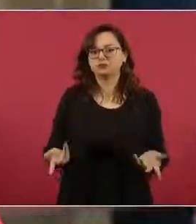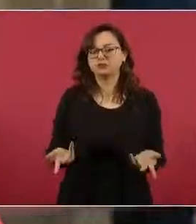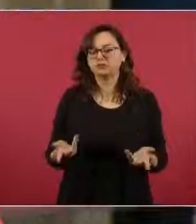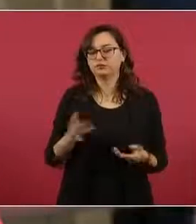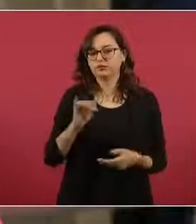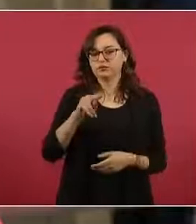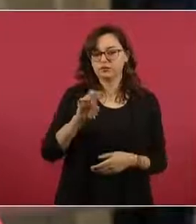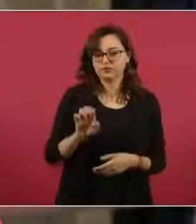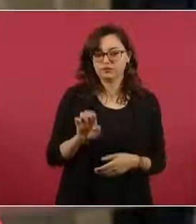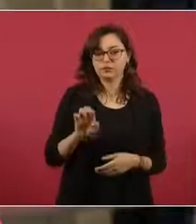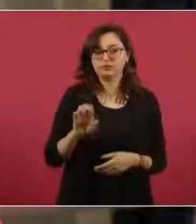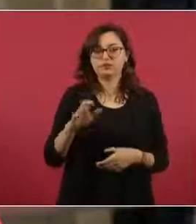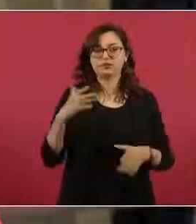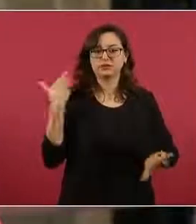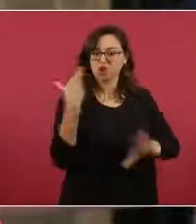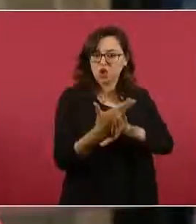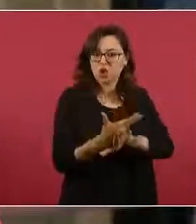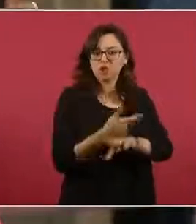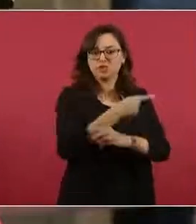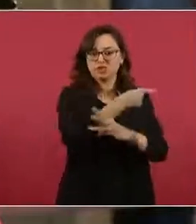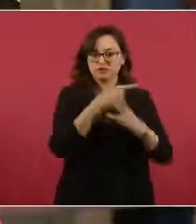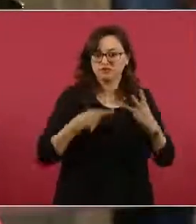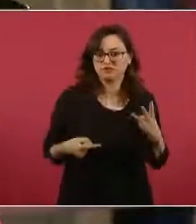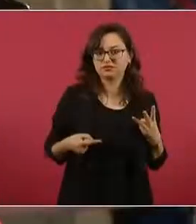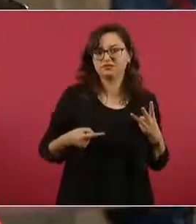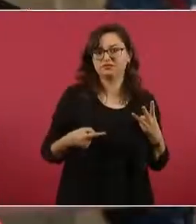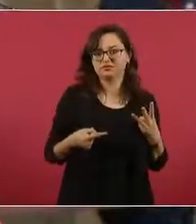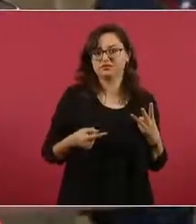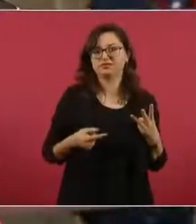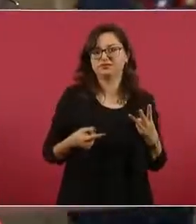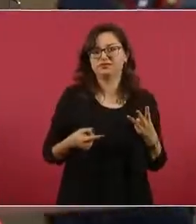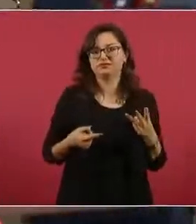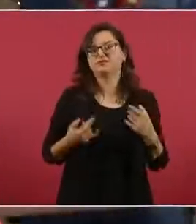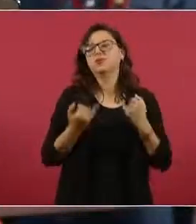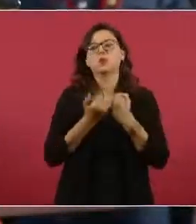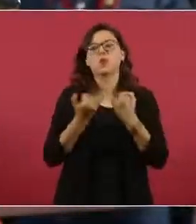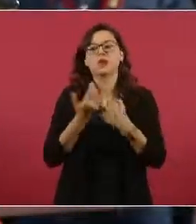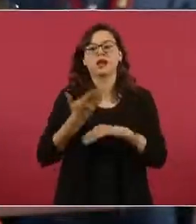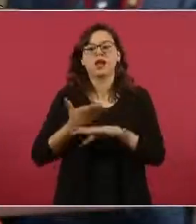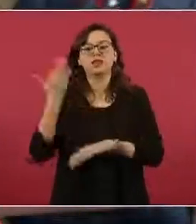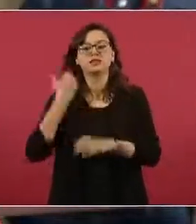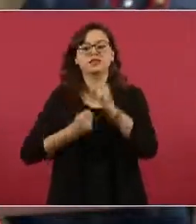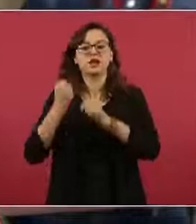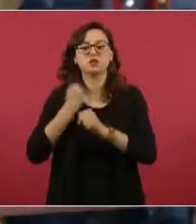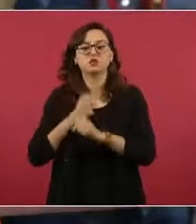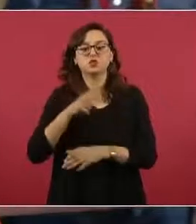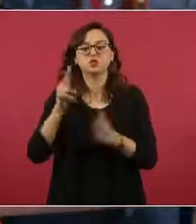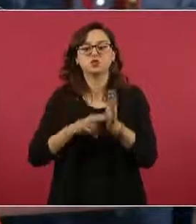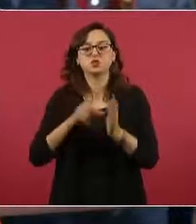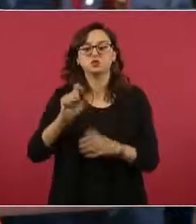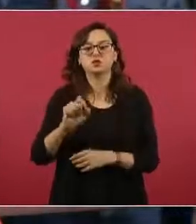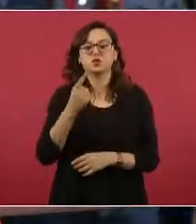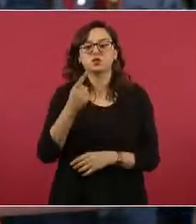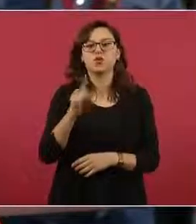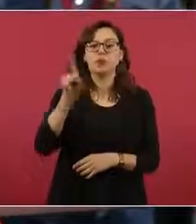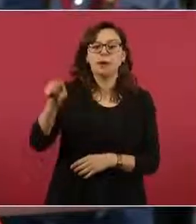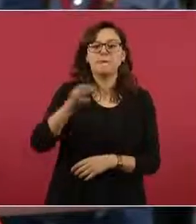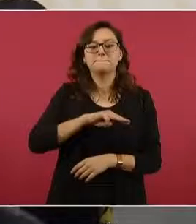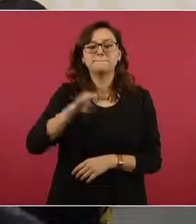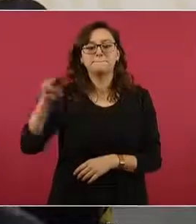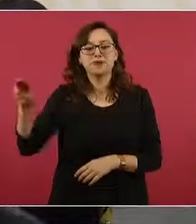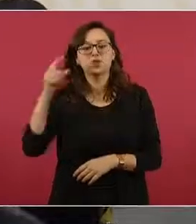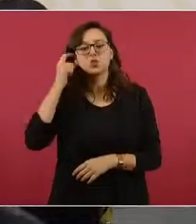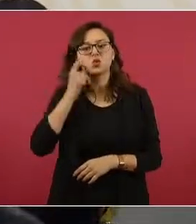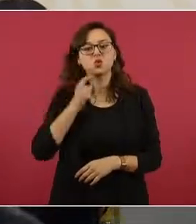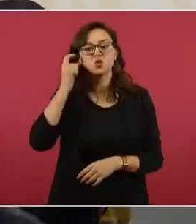Instituto Nacional Electoral actúe parecido a lo que se vivió en el 2021 en Michoacán y Guerrero.